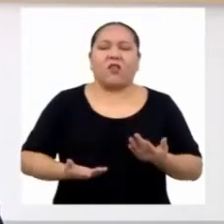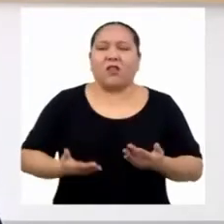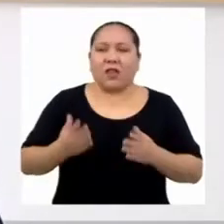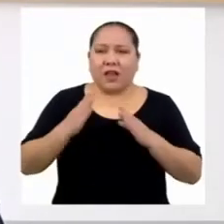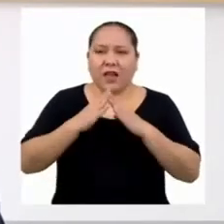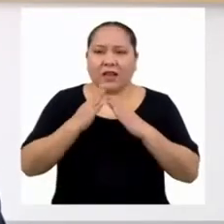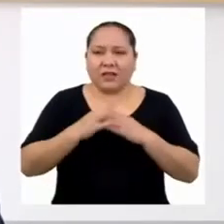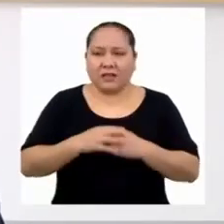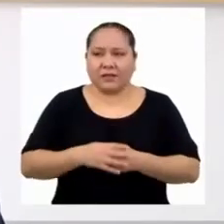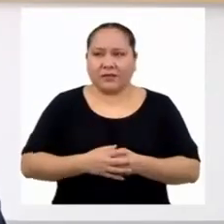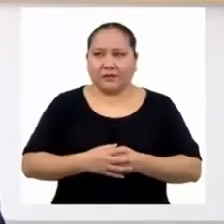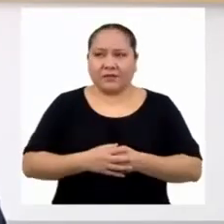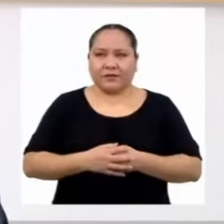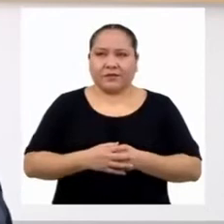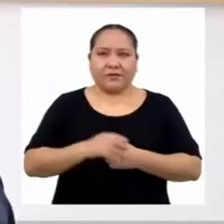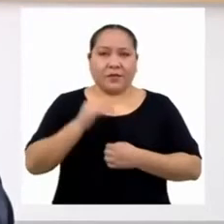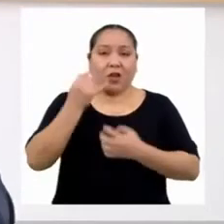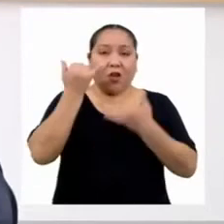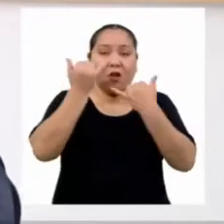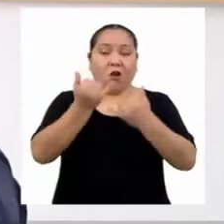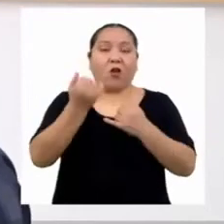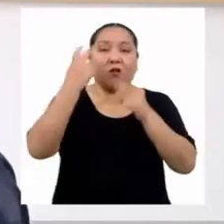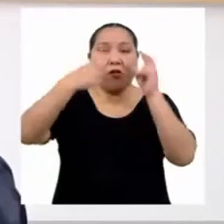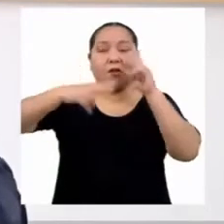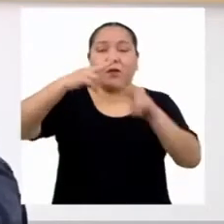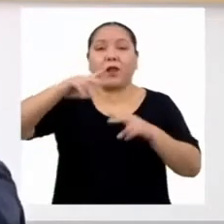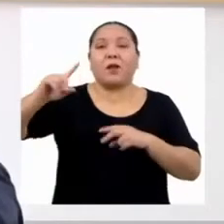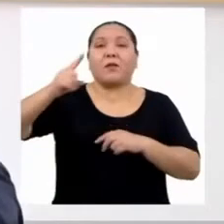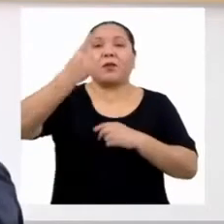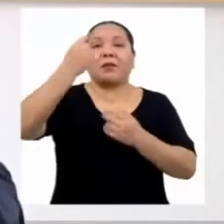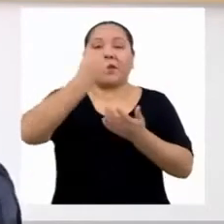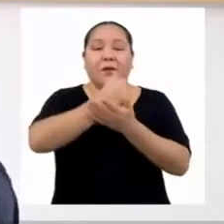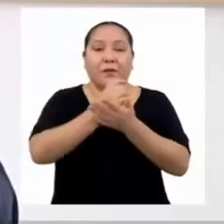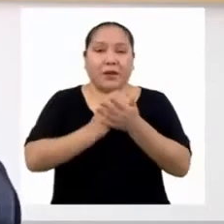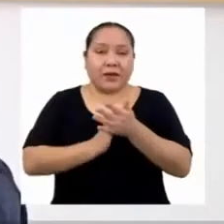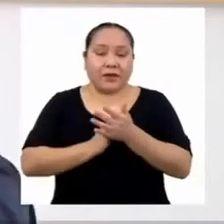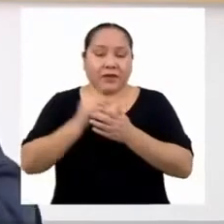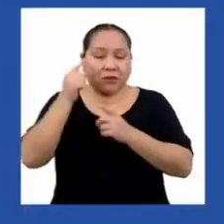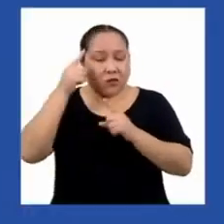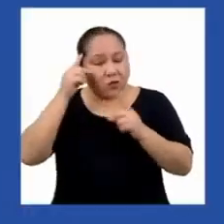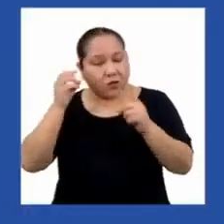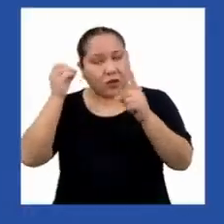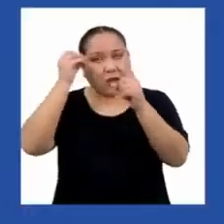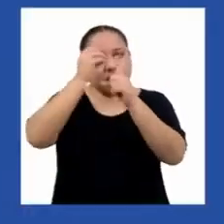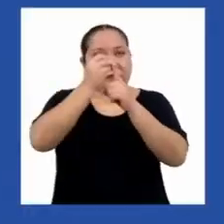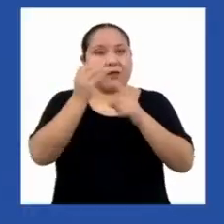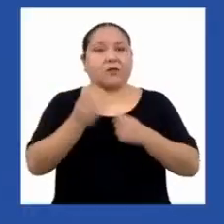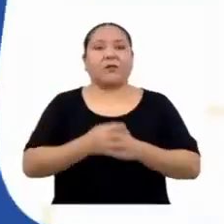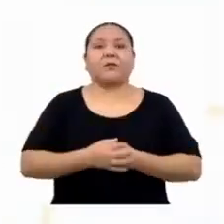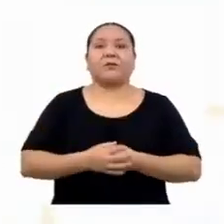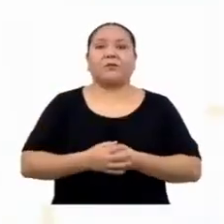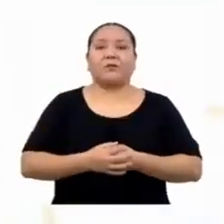Hoy desarrollaremos juntos la primera actividad, que tiene como propósito